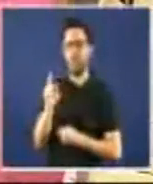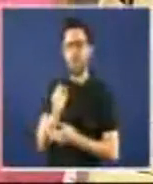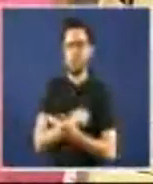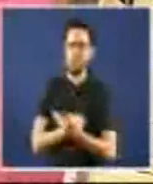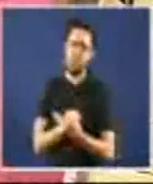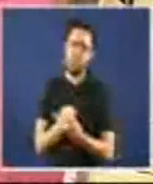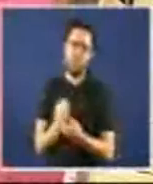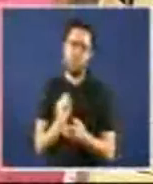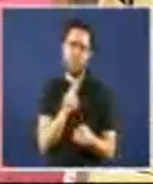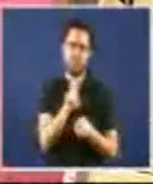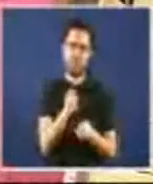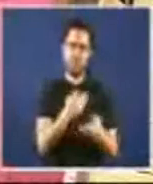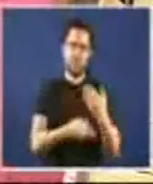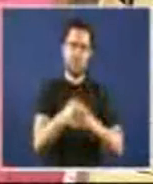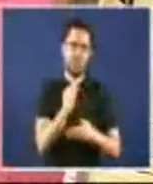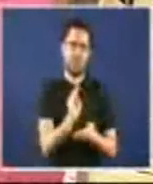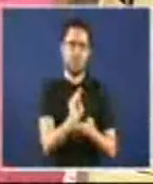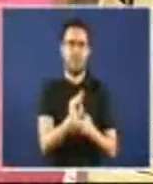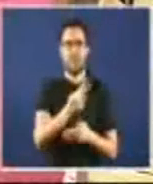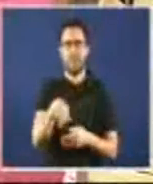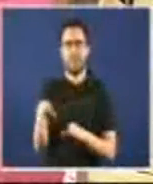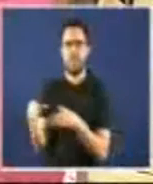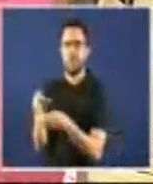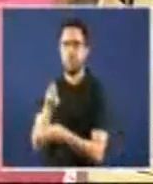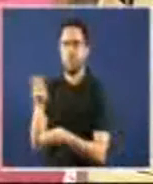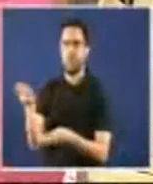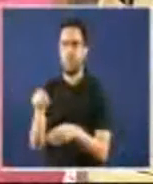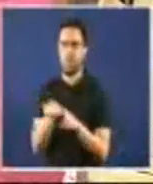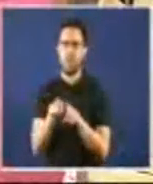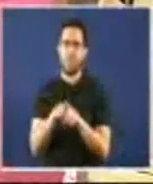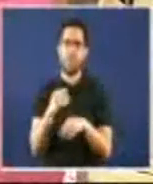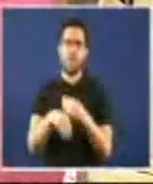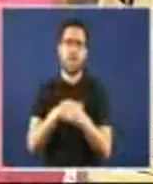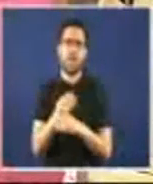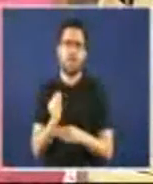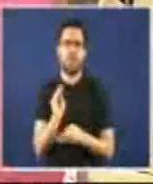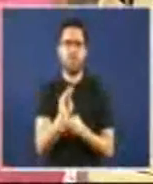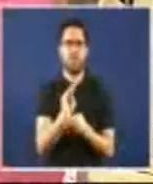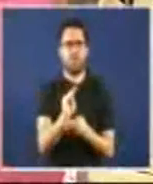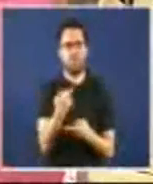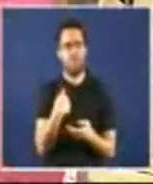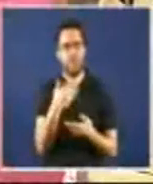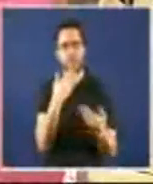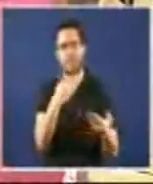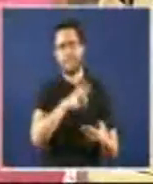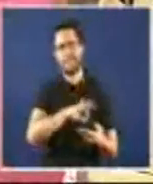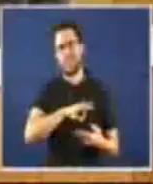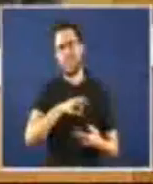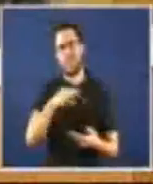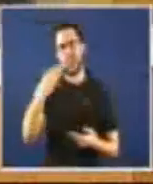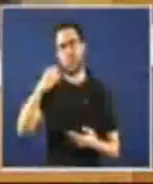Bárcenas como o señor Bárcenas fixese negocios ou o consejo con Billy Gates en vez de con sucesivas dirección do Partido Popular